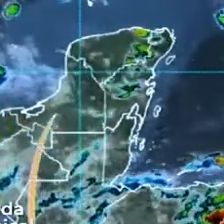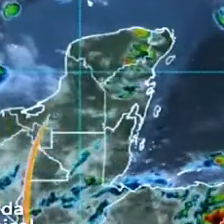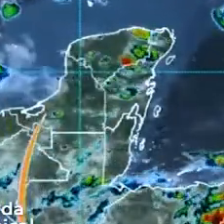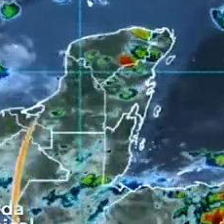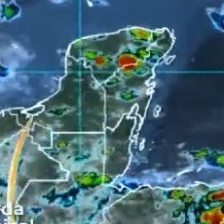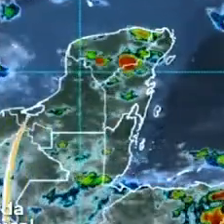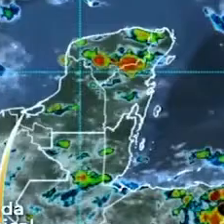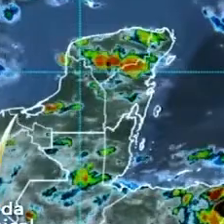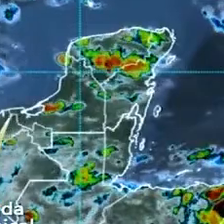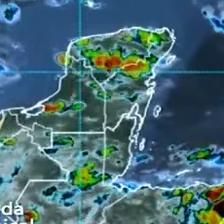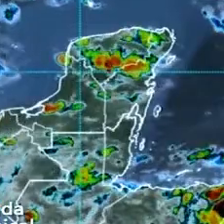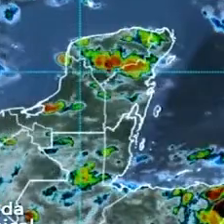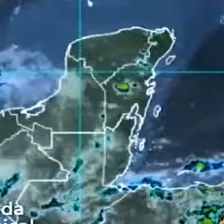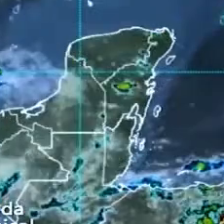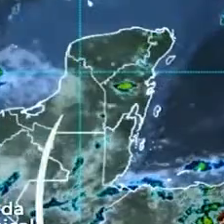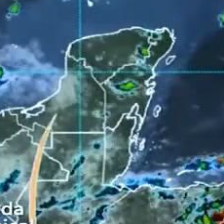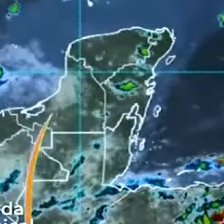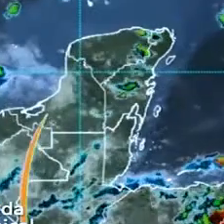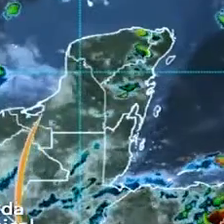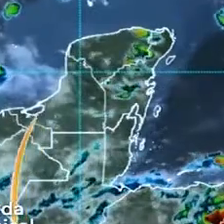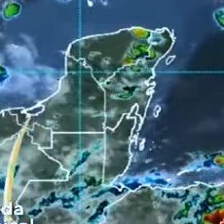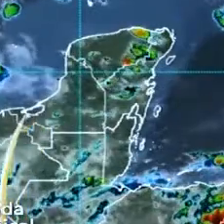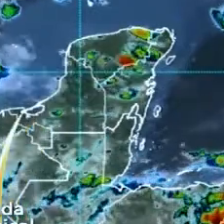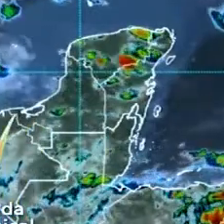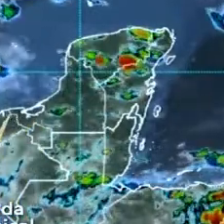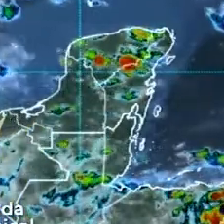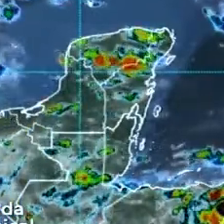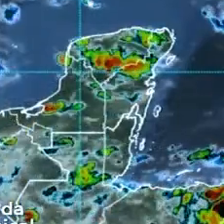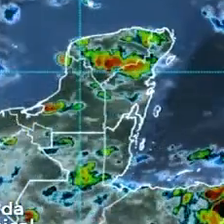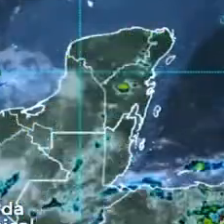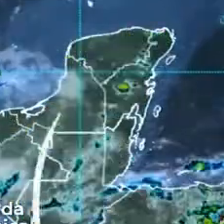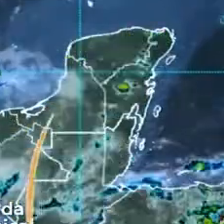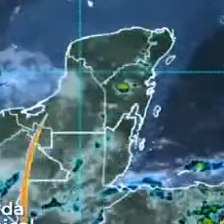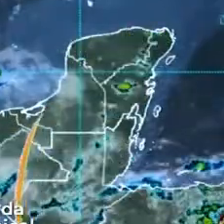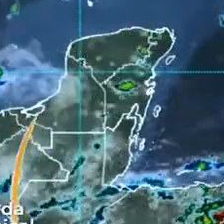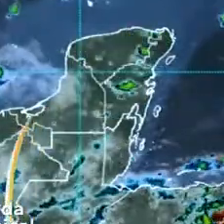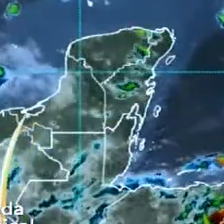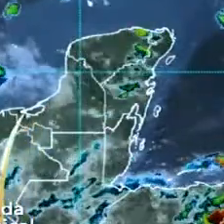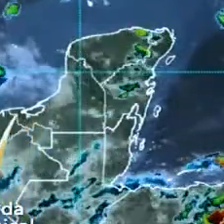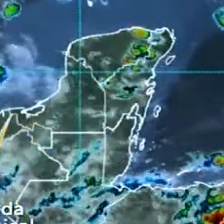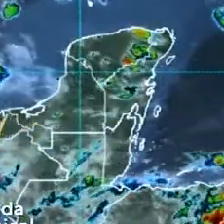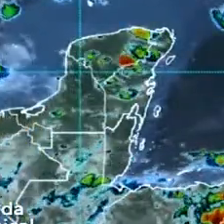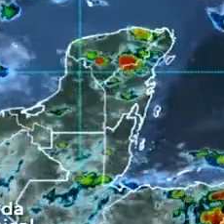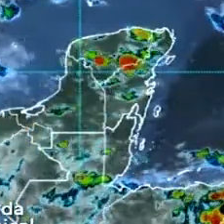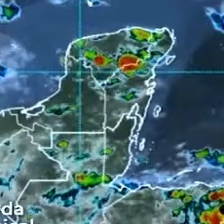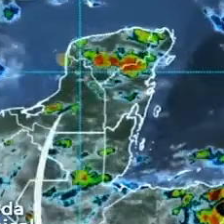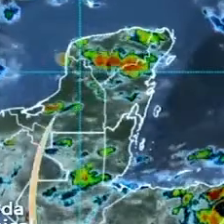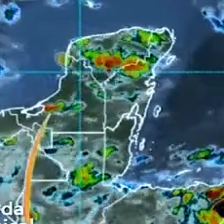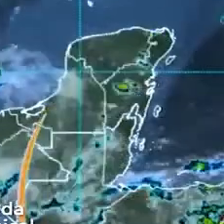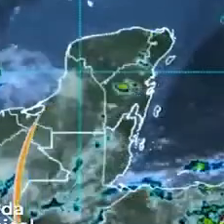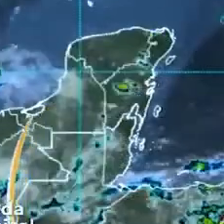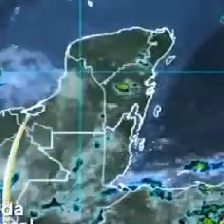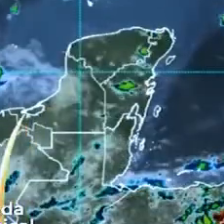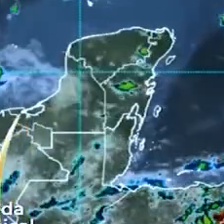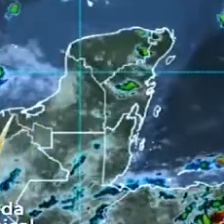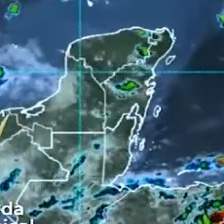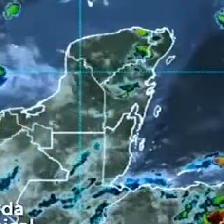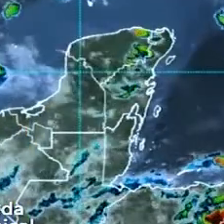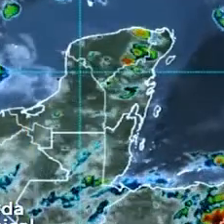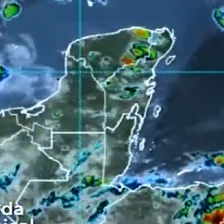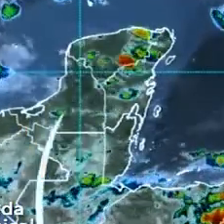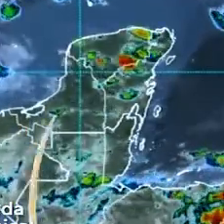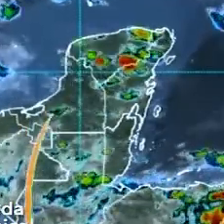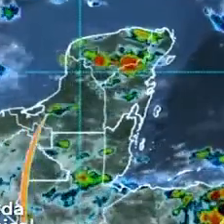nubosidad, desde luego que de ahí vienen las precipitaciones que pueden llegar a ser muy abundantes en lo que es el estado de Chiapas y